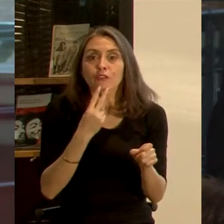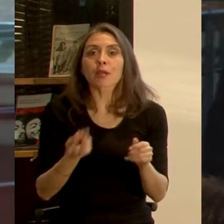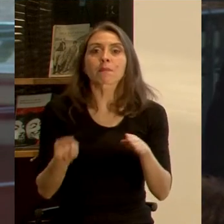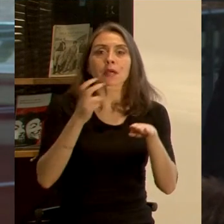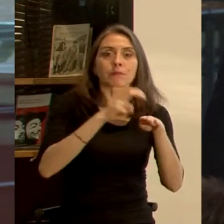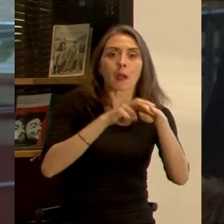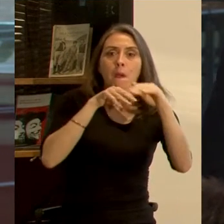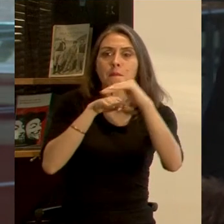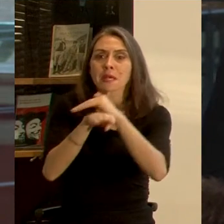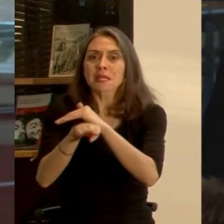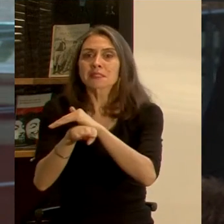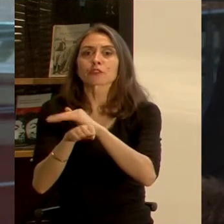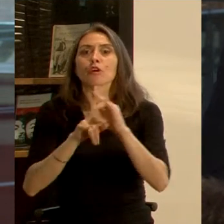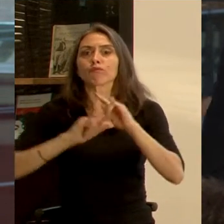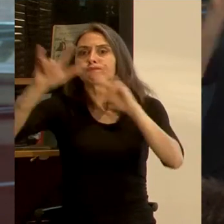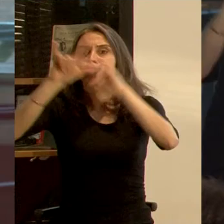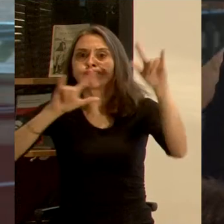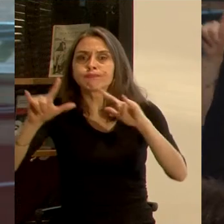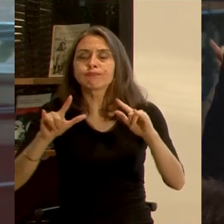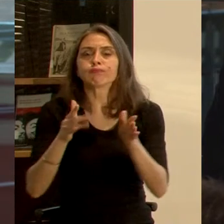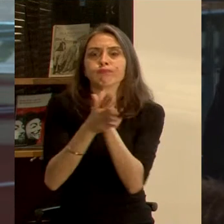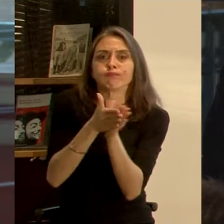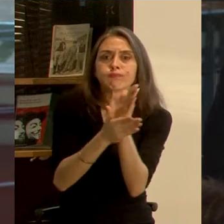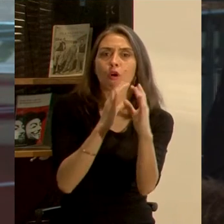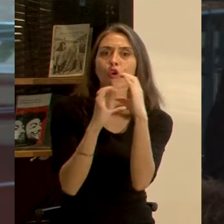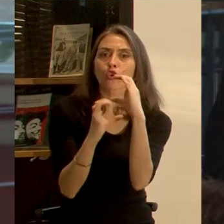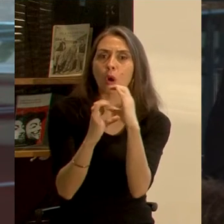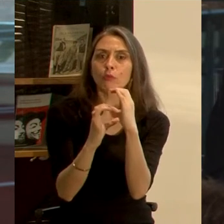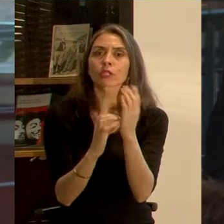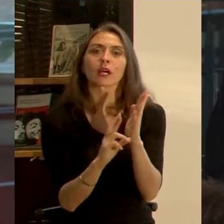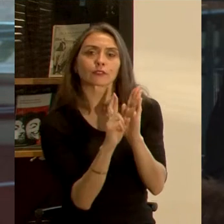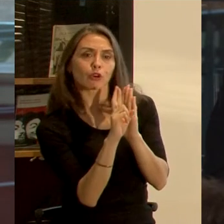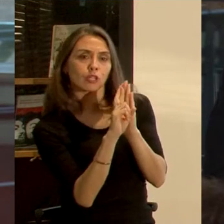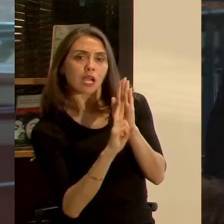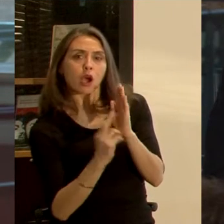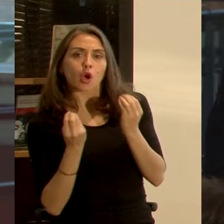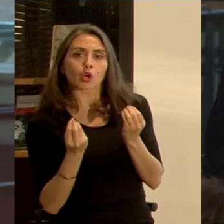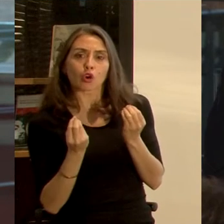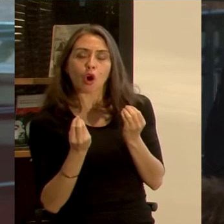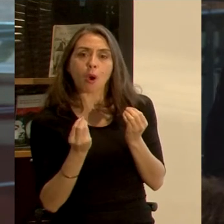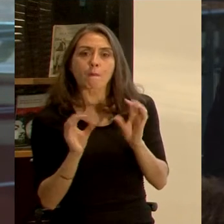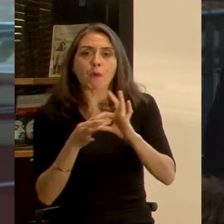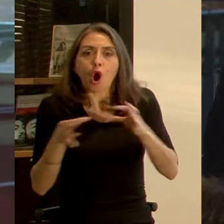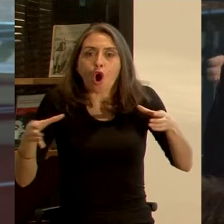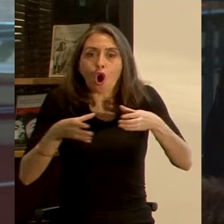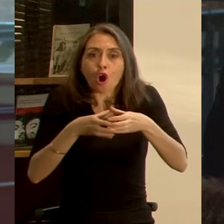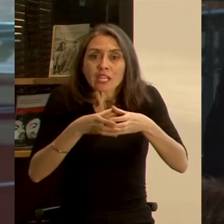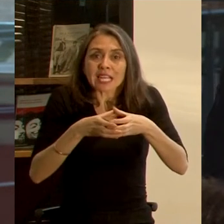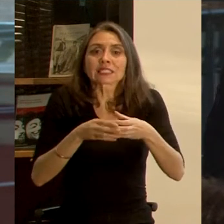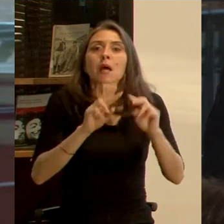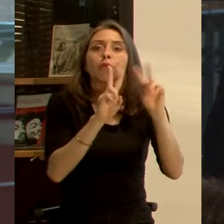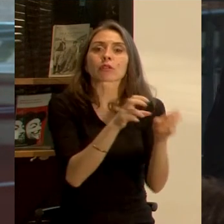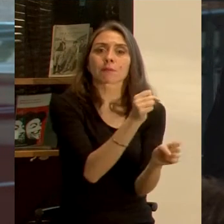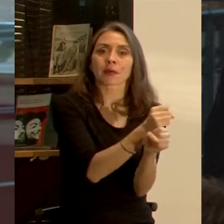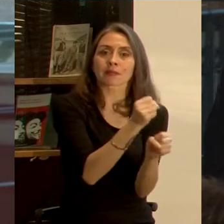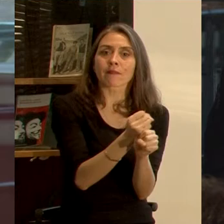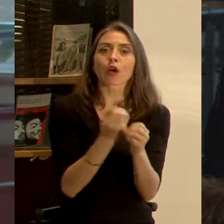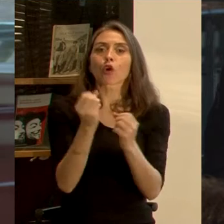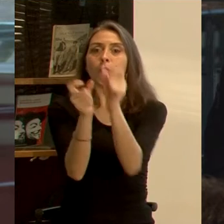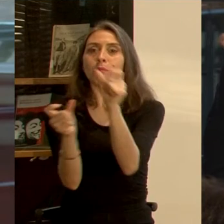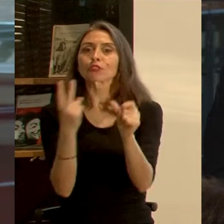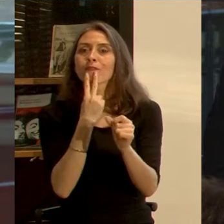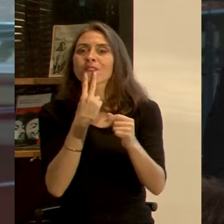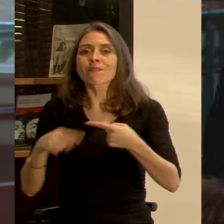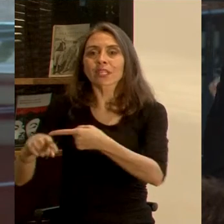de transporte y comunicación y la definición de reglamentos de organización a gran escala en el ámbito del trabajo y la vida en sociedad